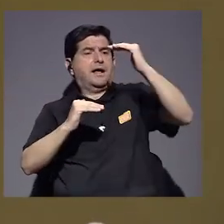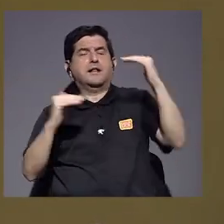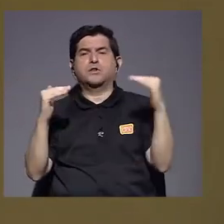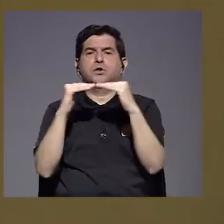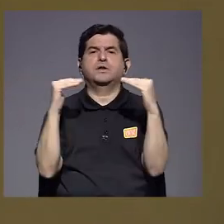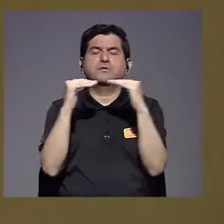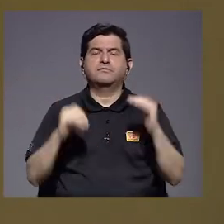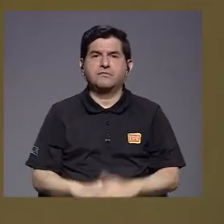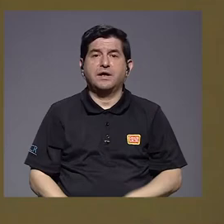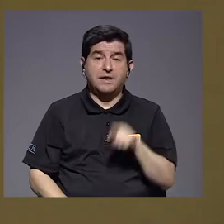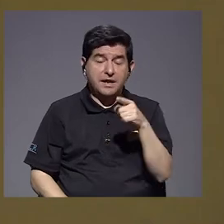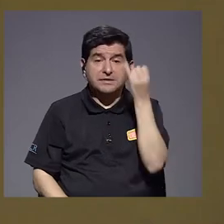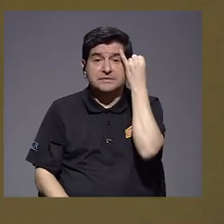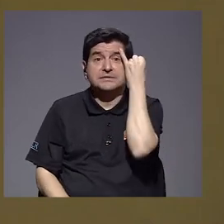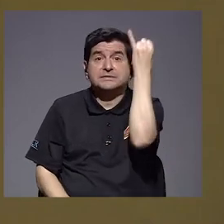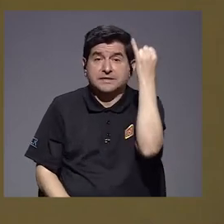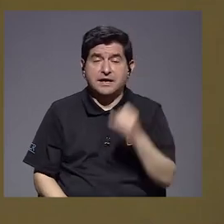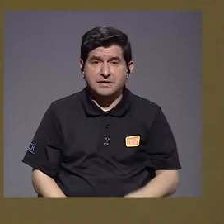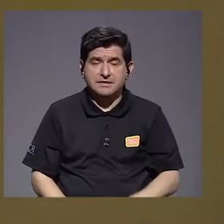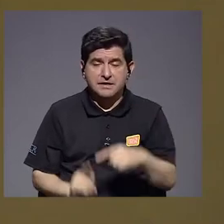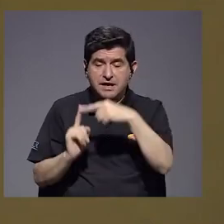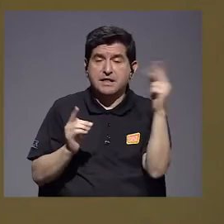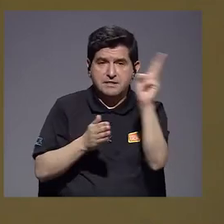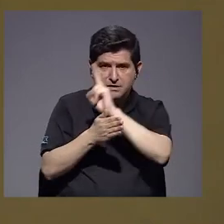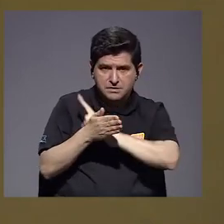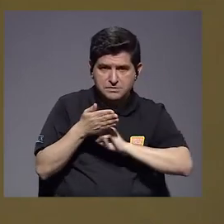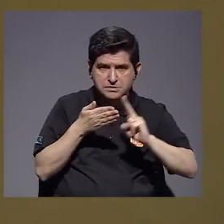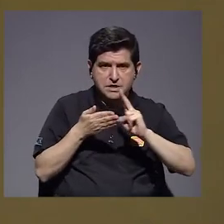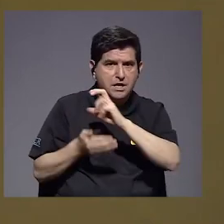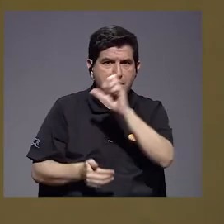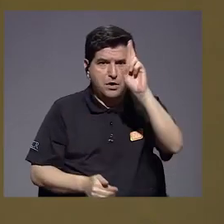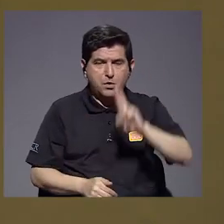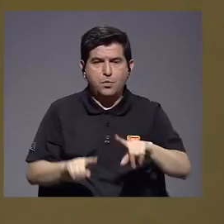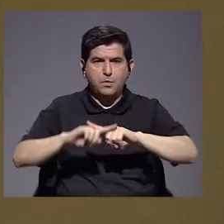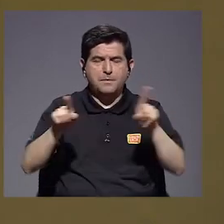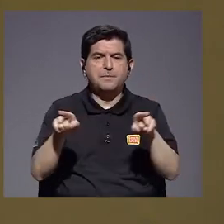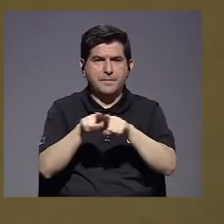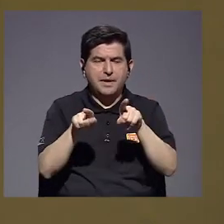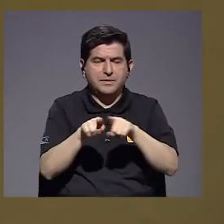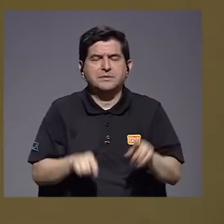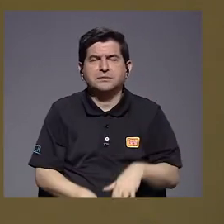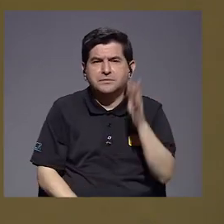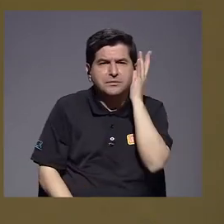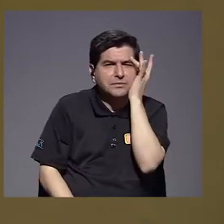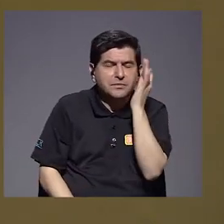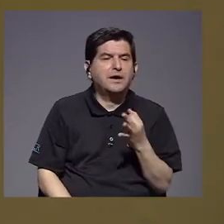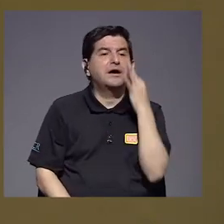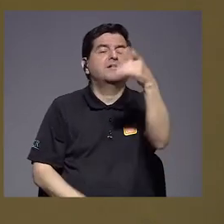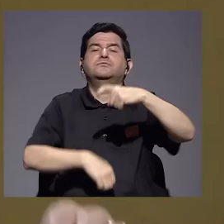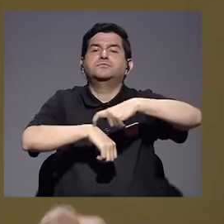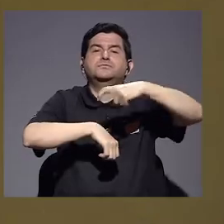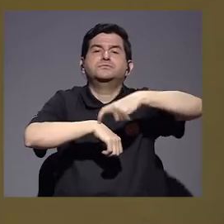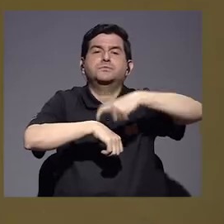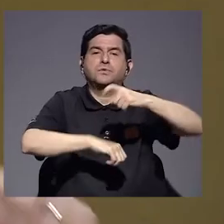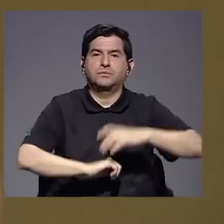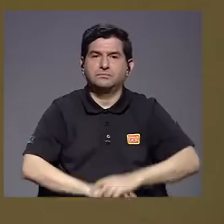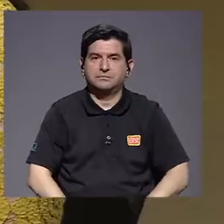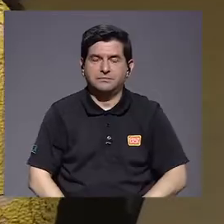Lo digo porque es un planteamiento que viene de la Universidad de Costa Rica, pero que además es una preocupación a largo plazo.